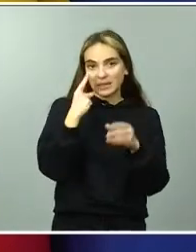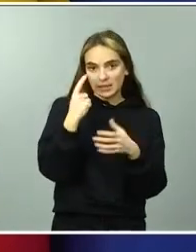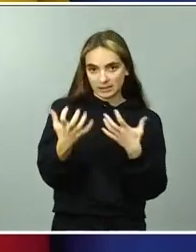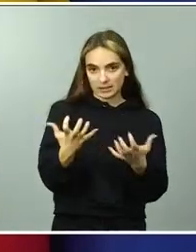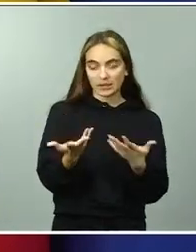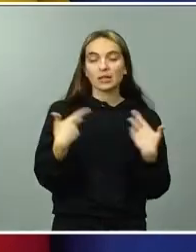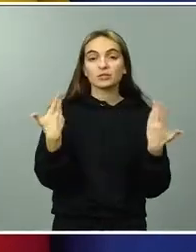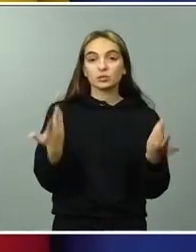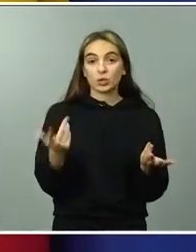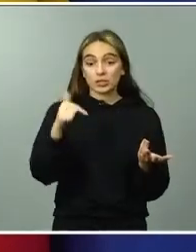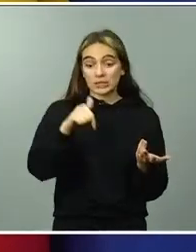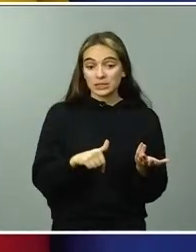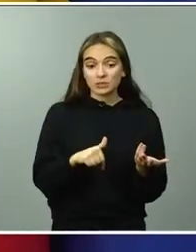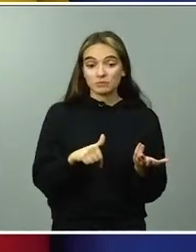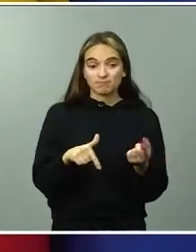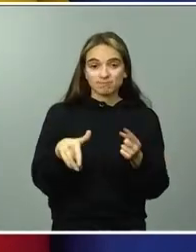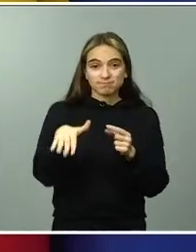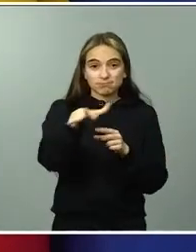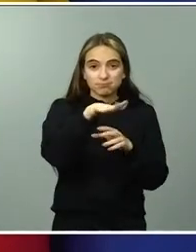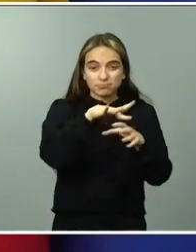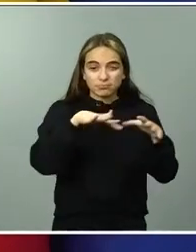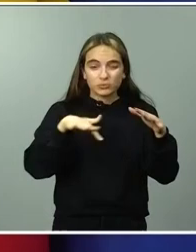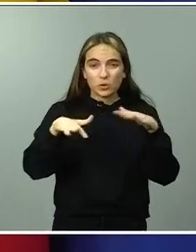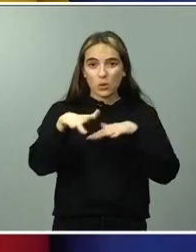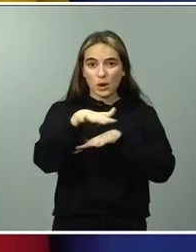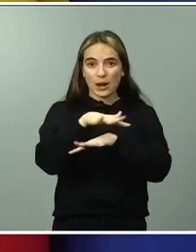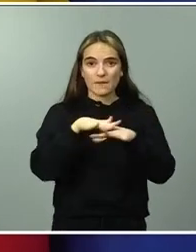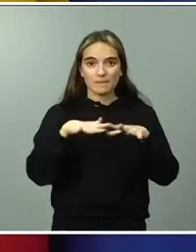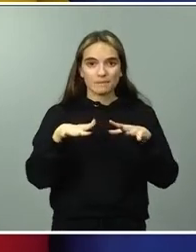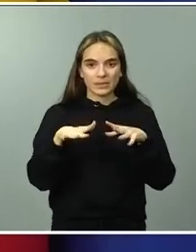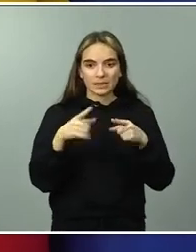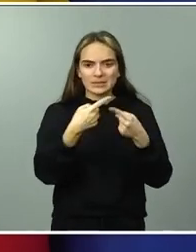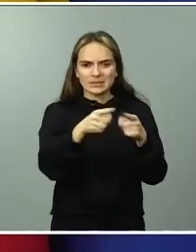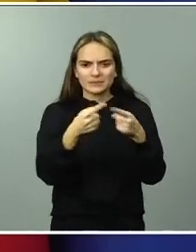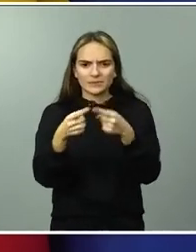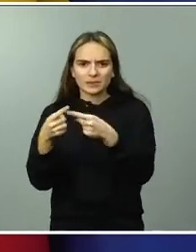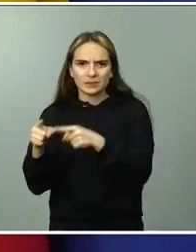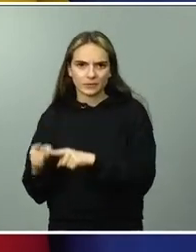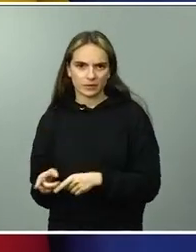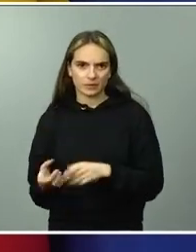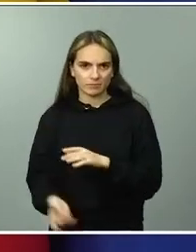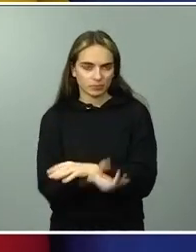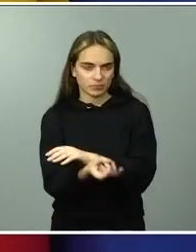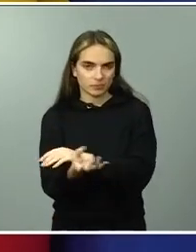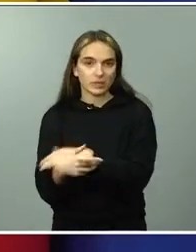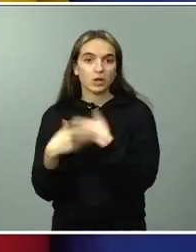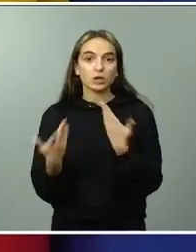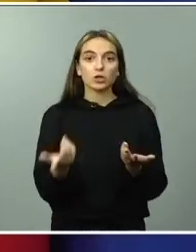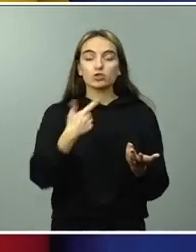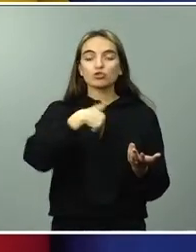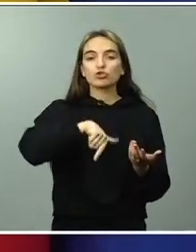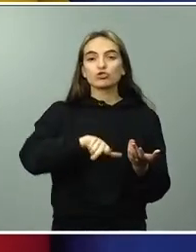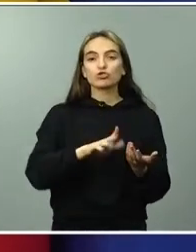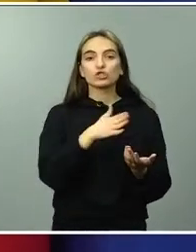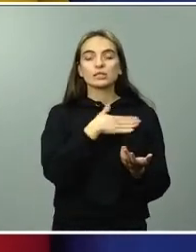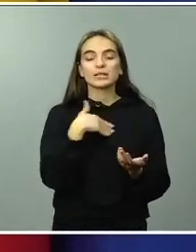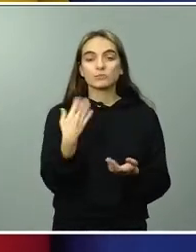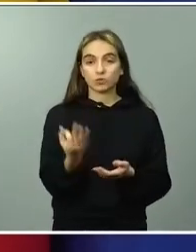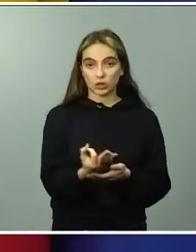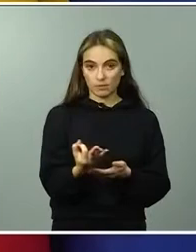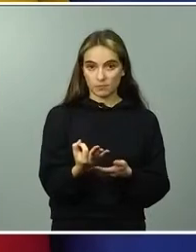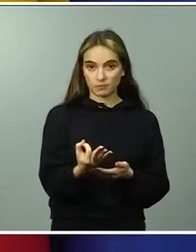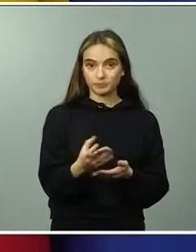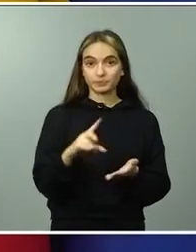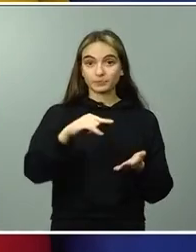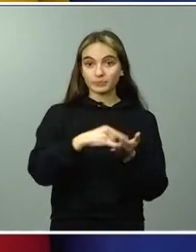ciertamente heterogéneo y lo que pretendemos lógicamente y lo que trasladamos con la aprobación de este anteproyecto de ley es